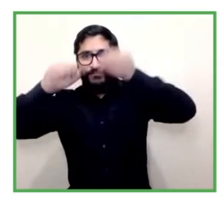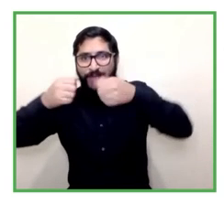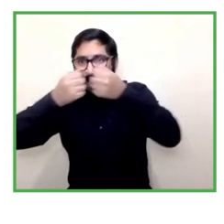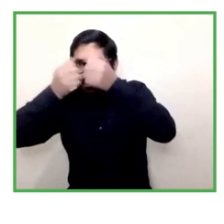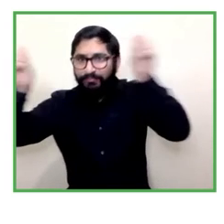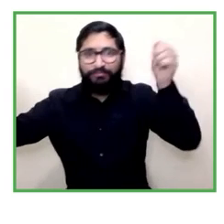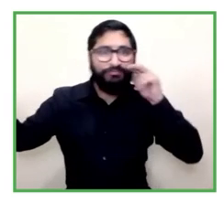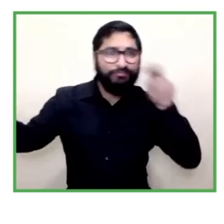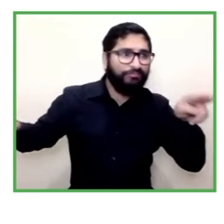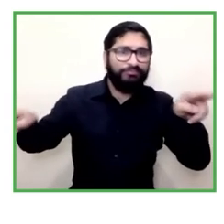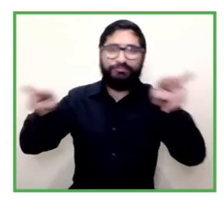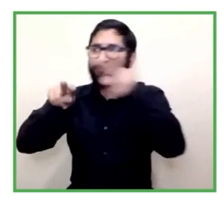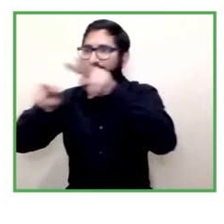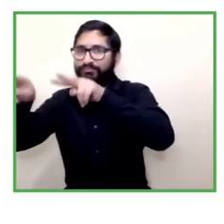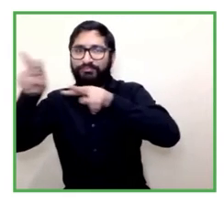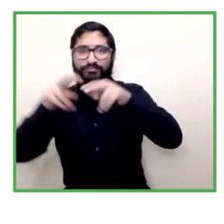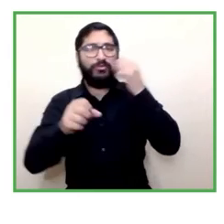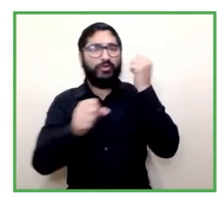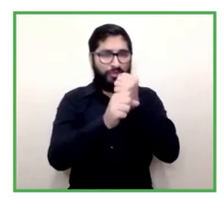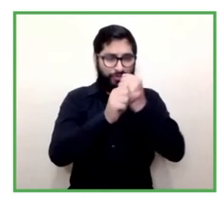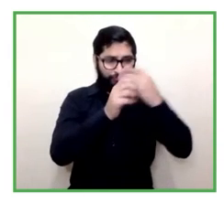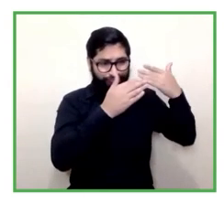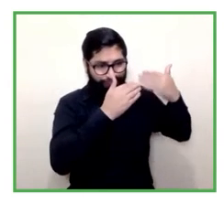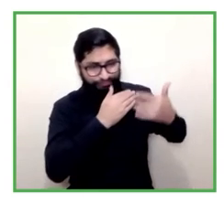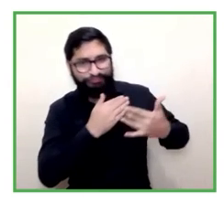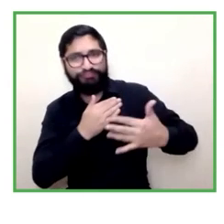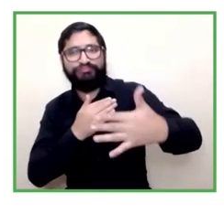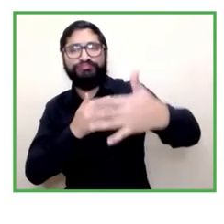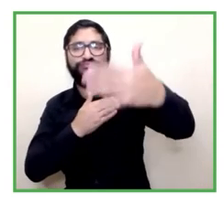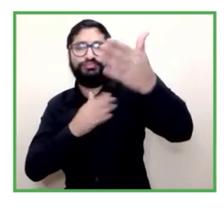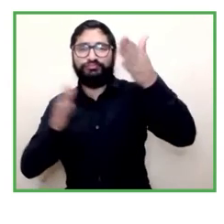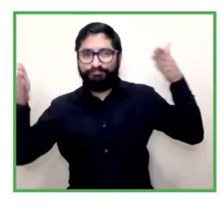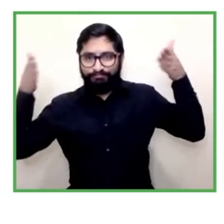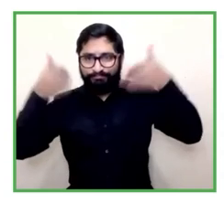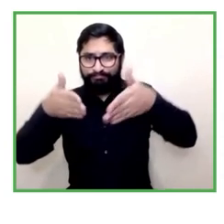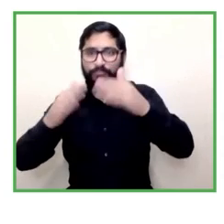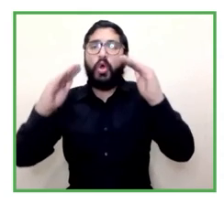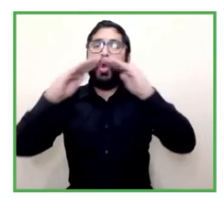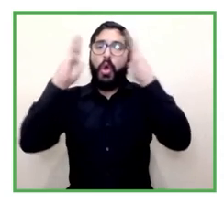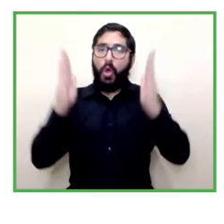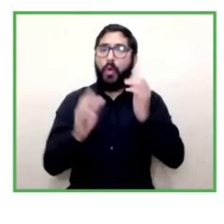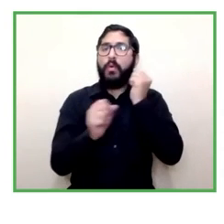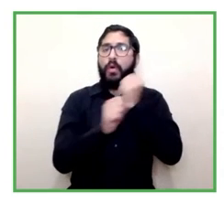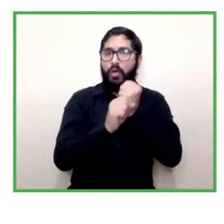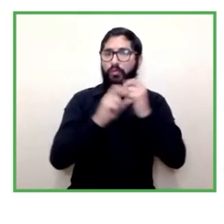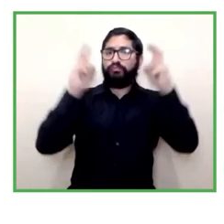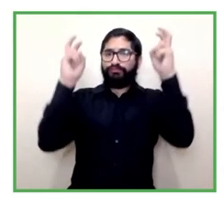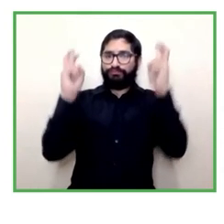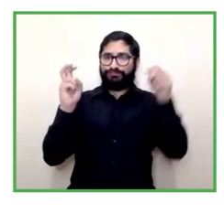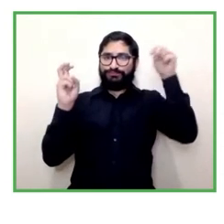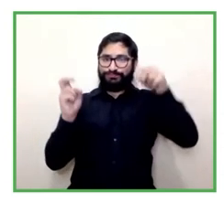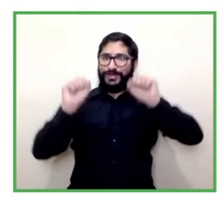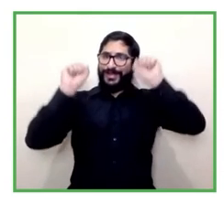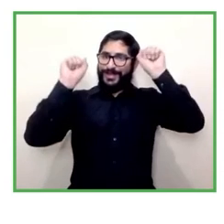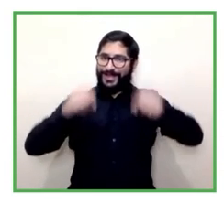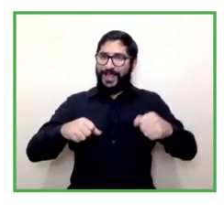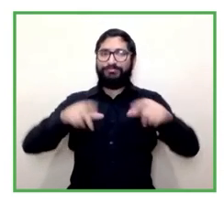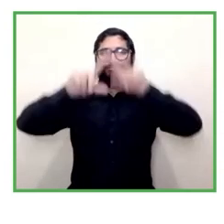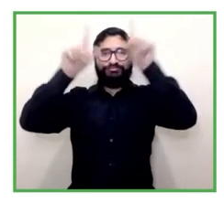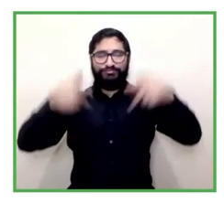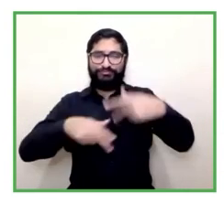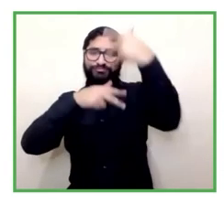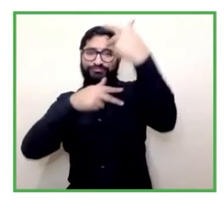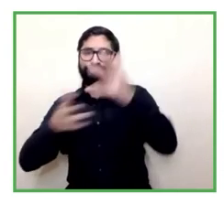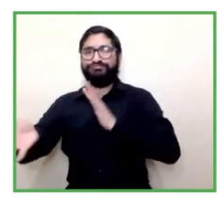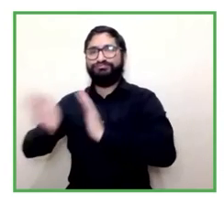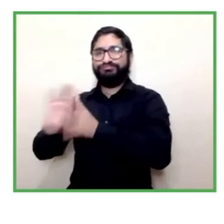remoto si bien la pandemia en el fondo cerró muchas fuentes de trabajo también hoy día le dio la razón a muchas personas